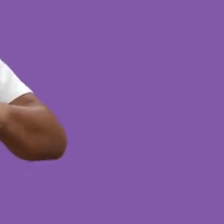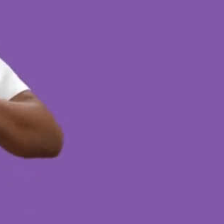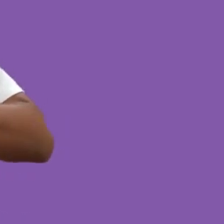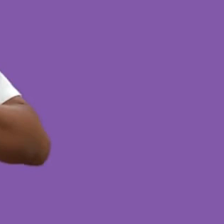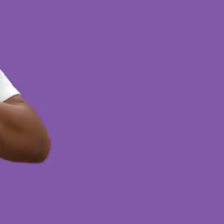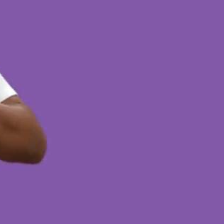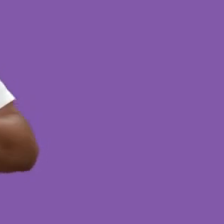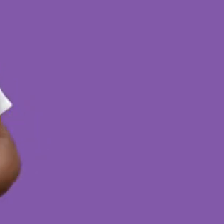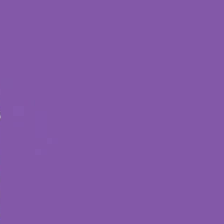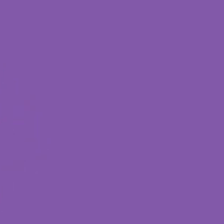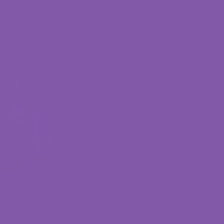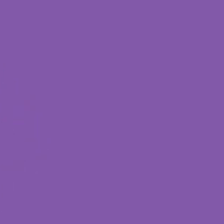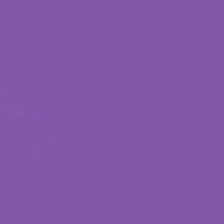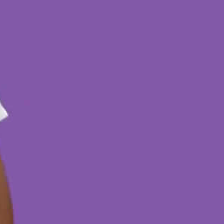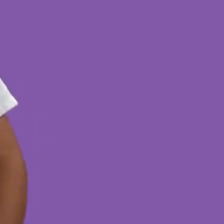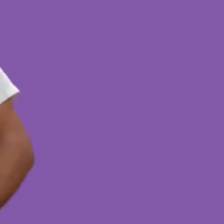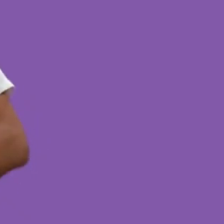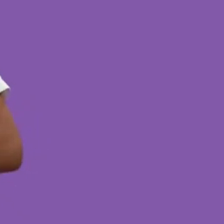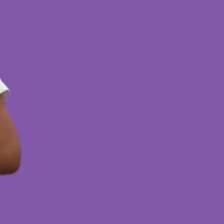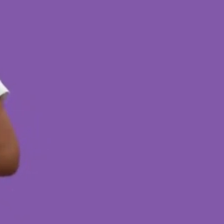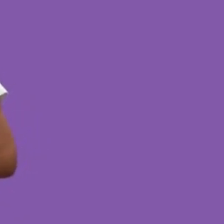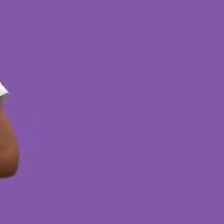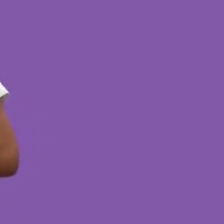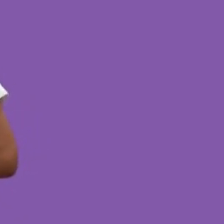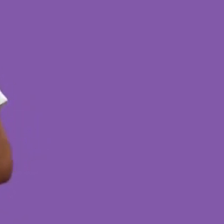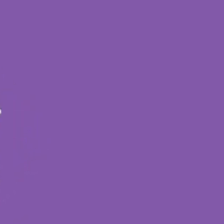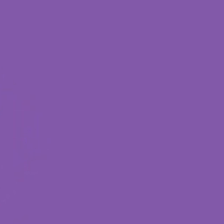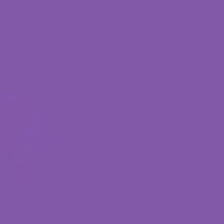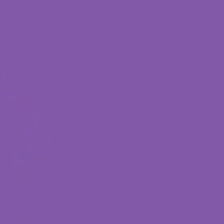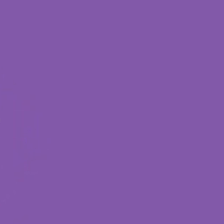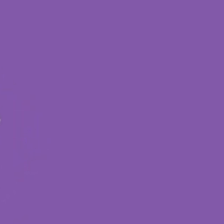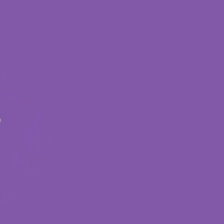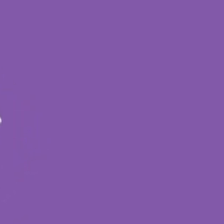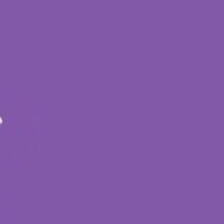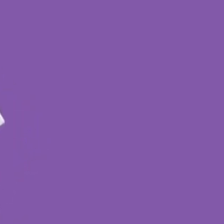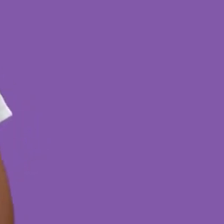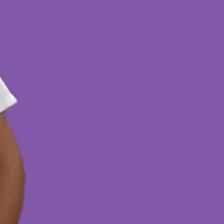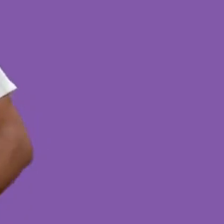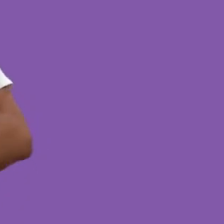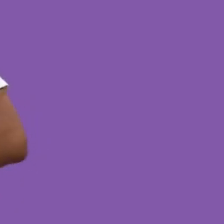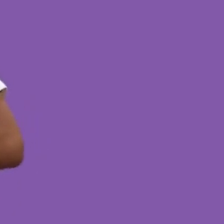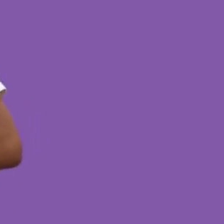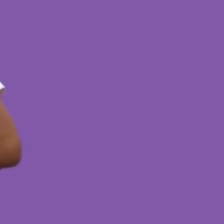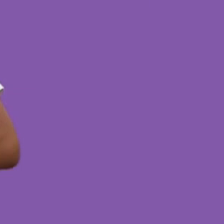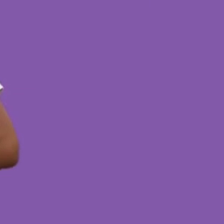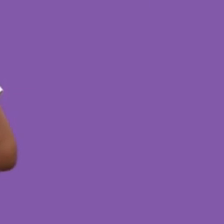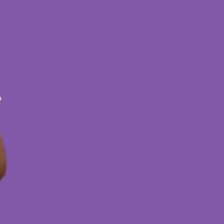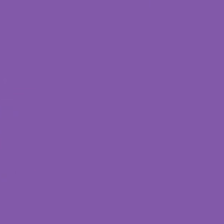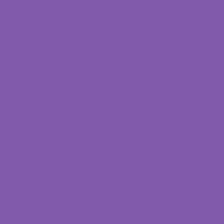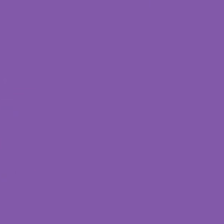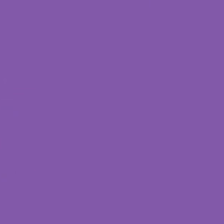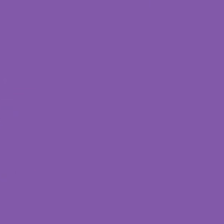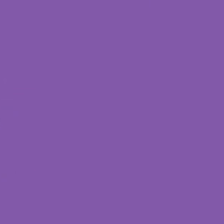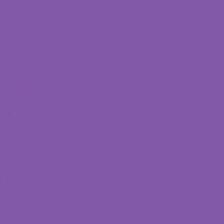Mover Cuerpo Cuerpo Cuerpo